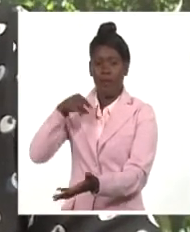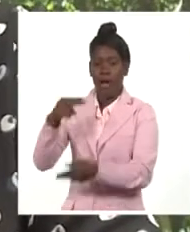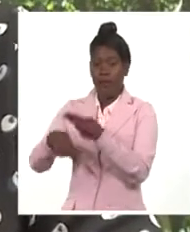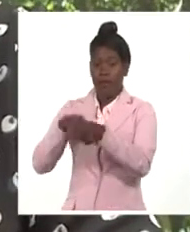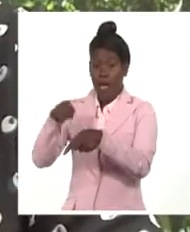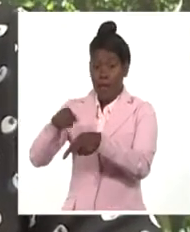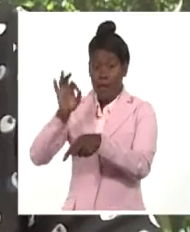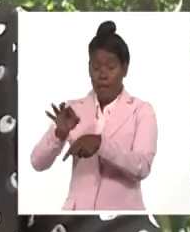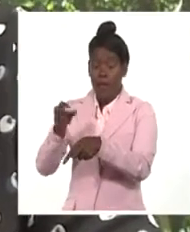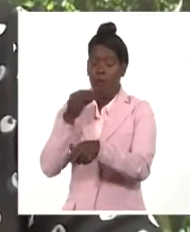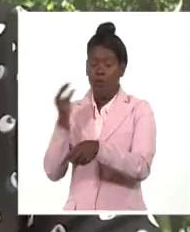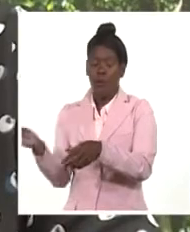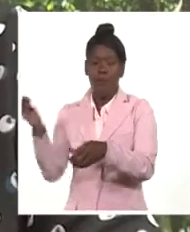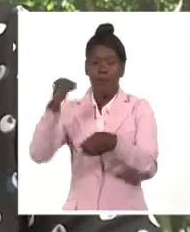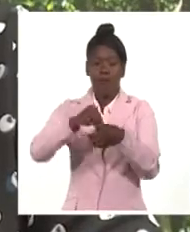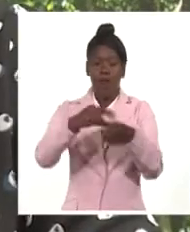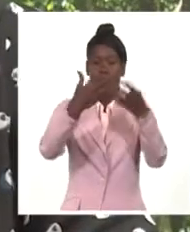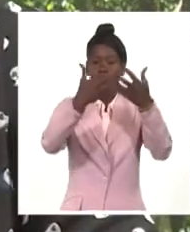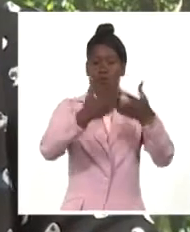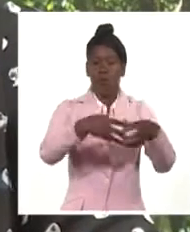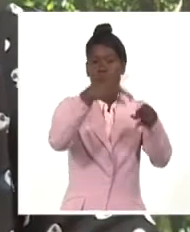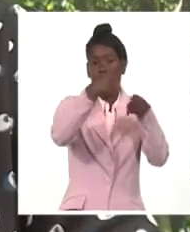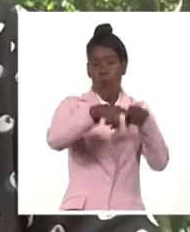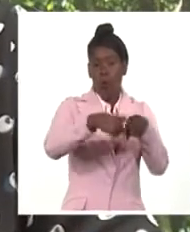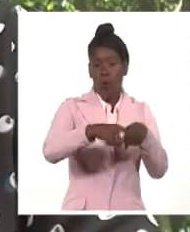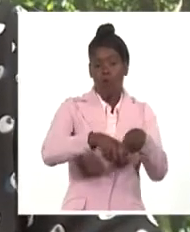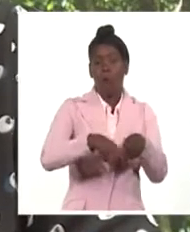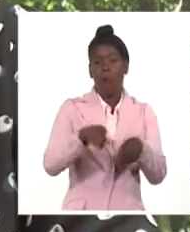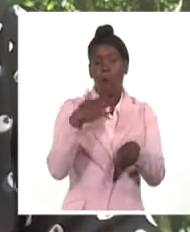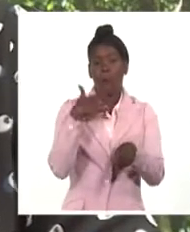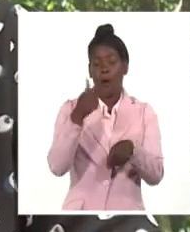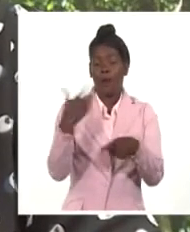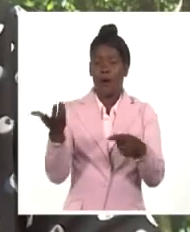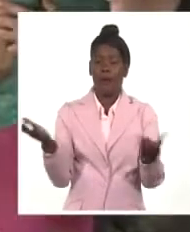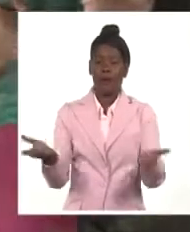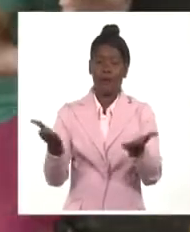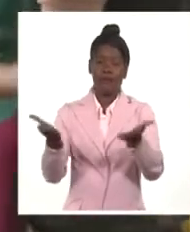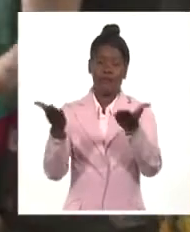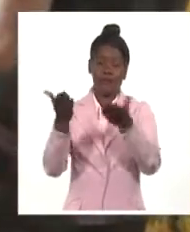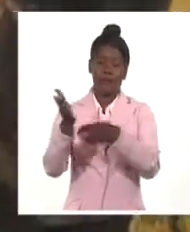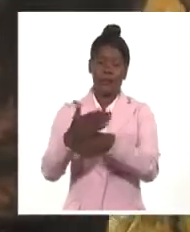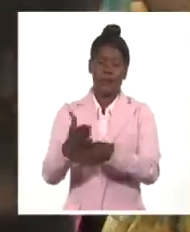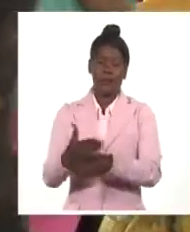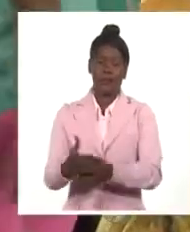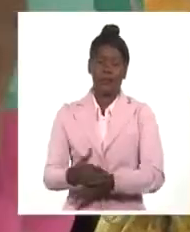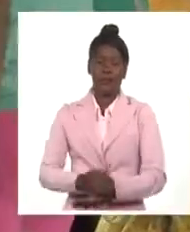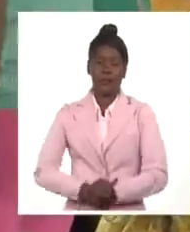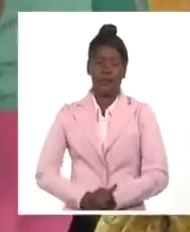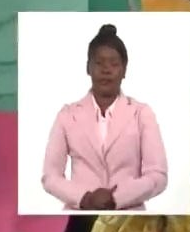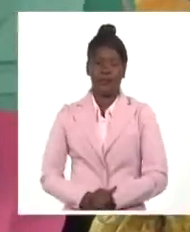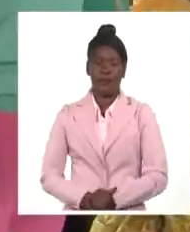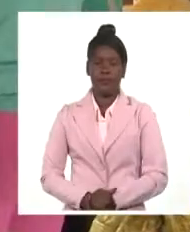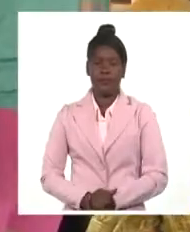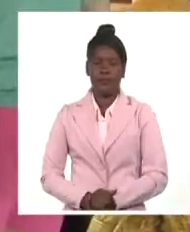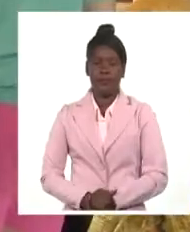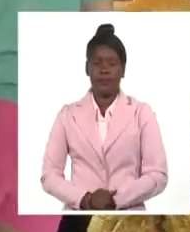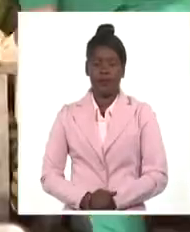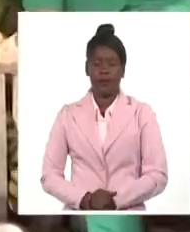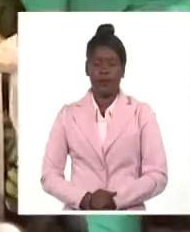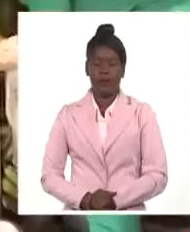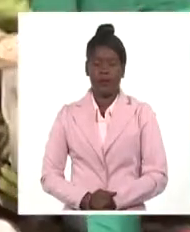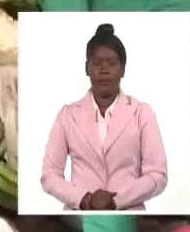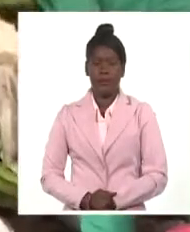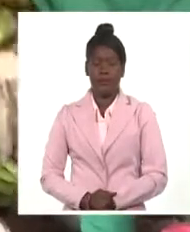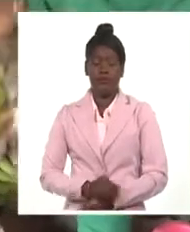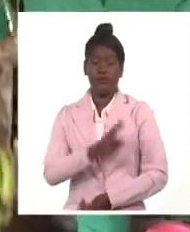producción de los alimentos que se producen en el mundo se pierden o desperdician por diferentes causas. La FAO miembro de la red regional de América